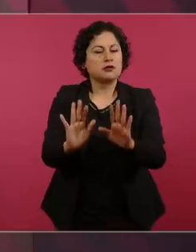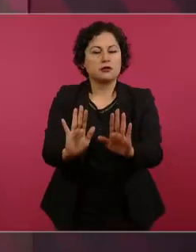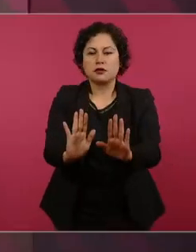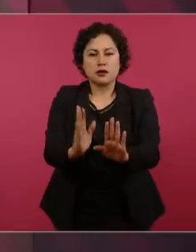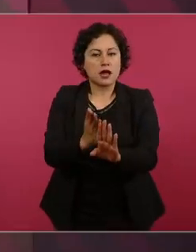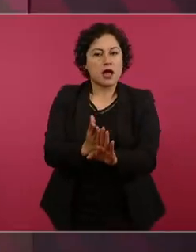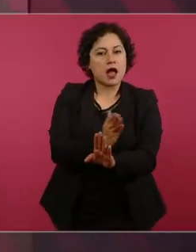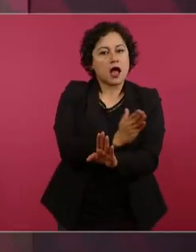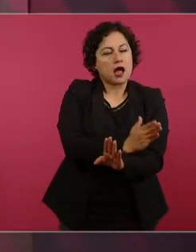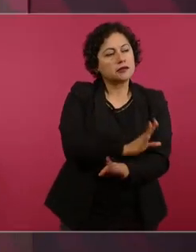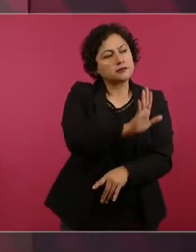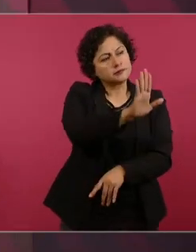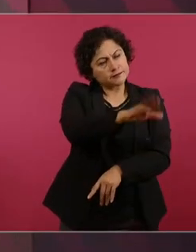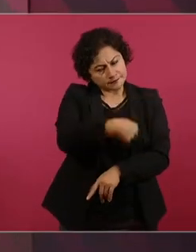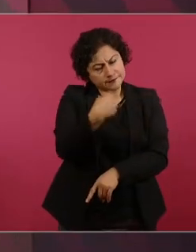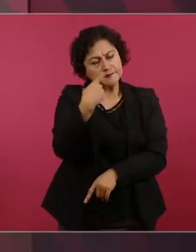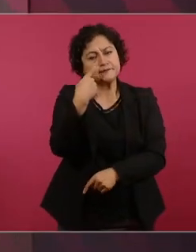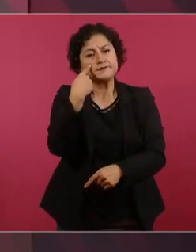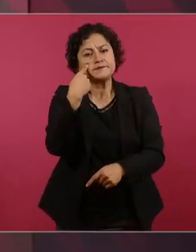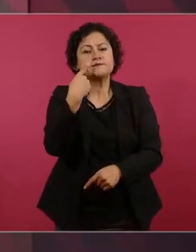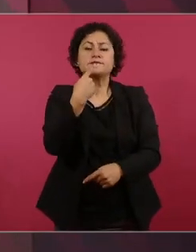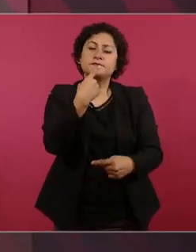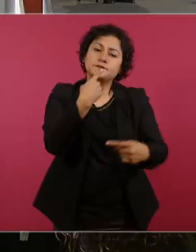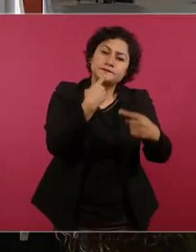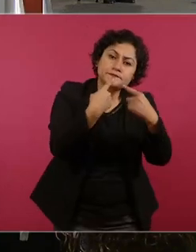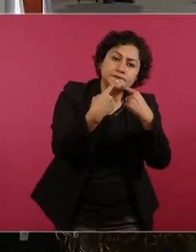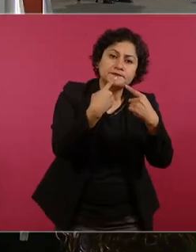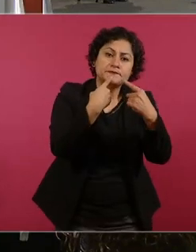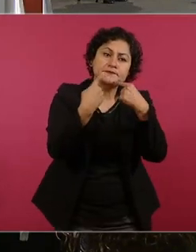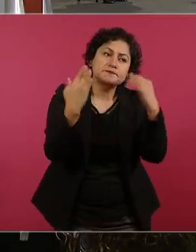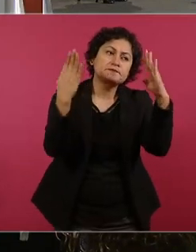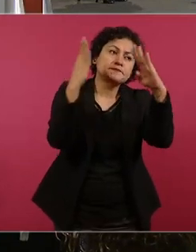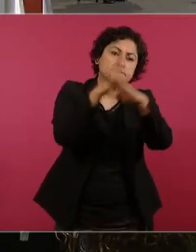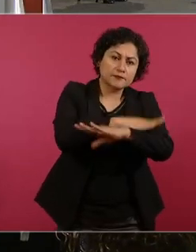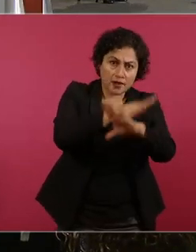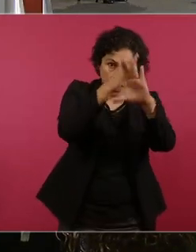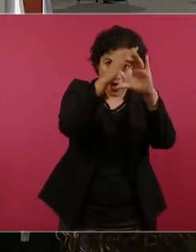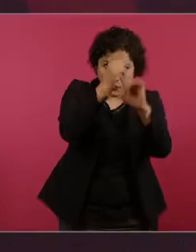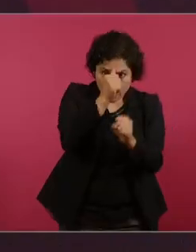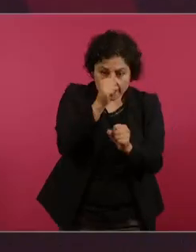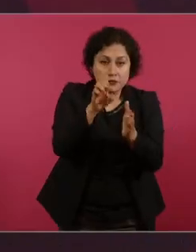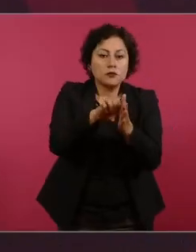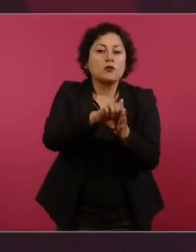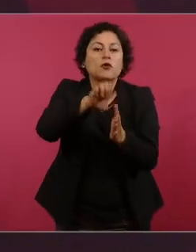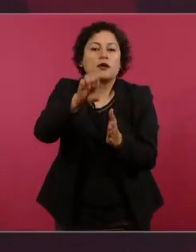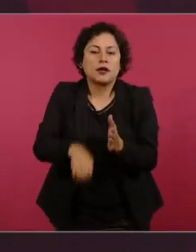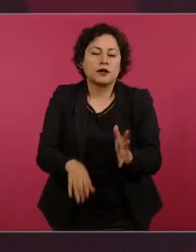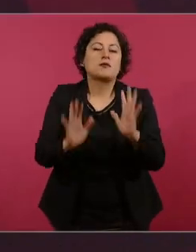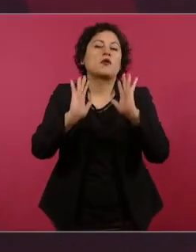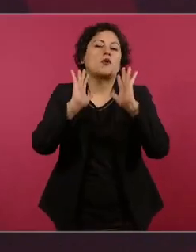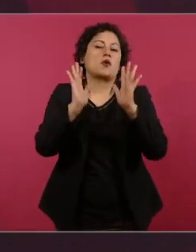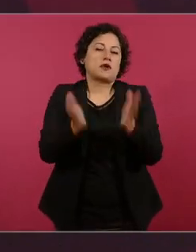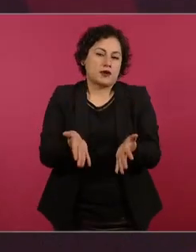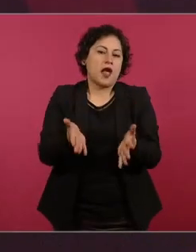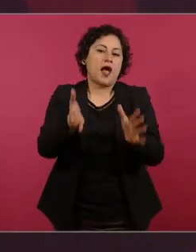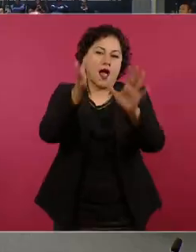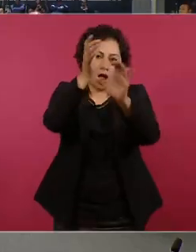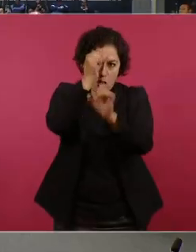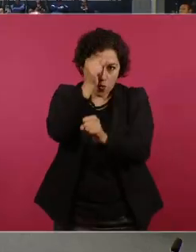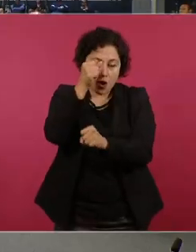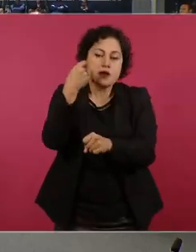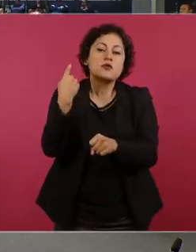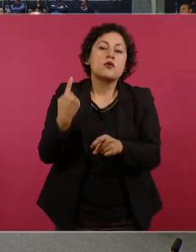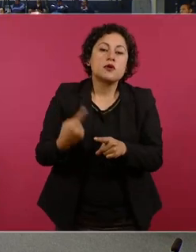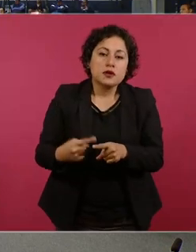un acuerdo hemos logrado acuerdos con los contratos de gasoducto con los contratos